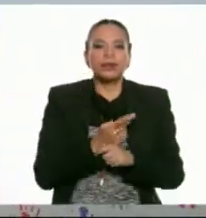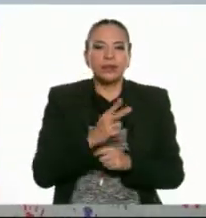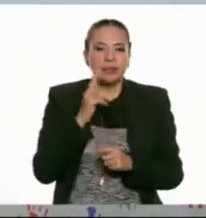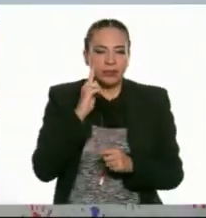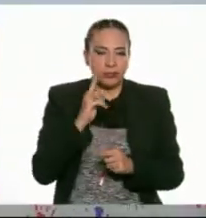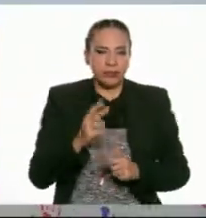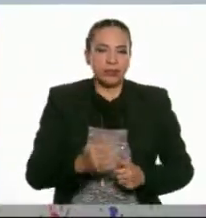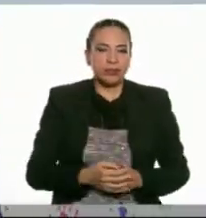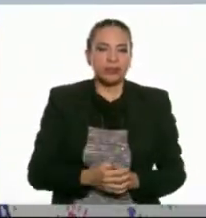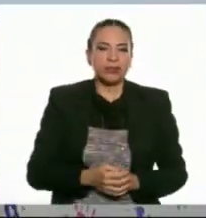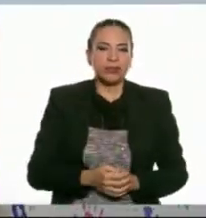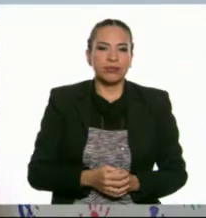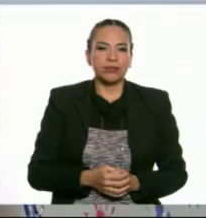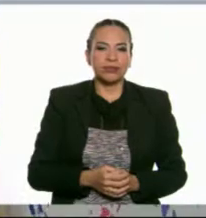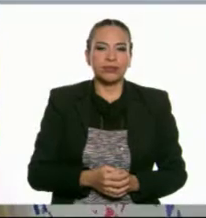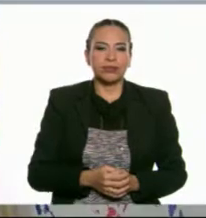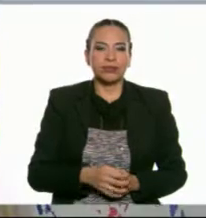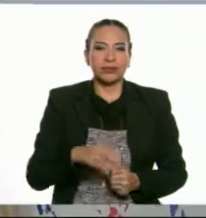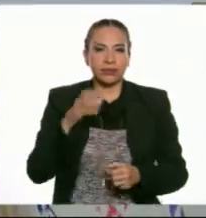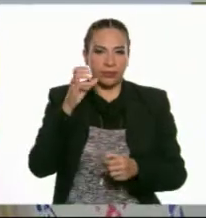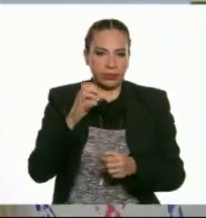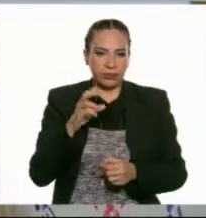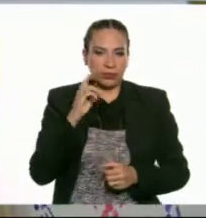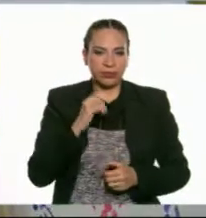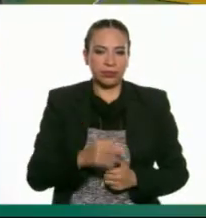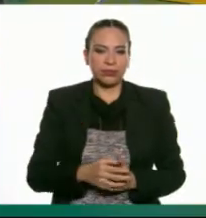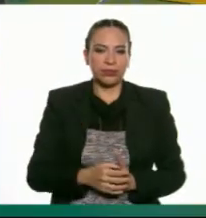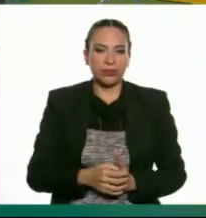nuestro experimento. La voy a poner a reproducir.